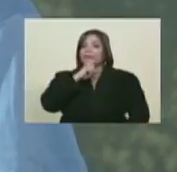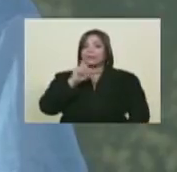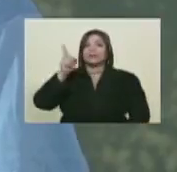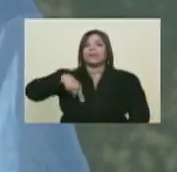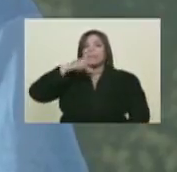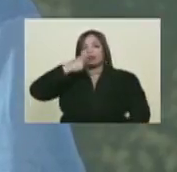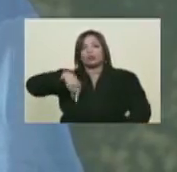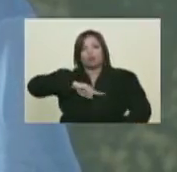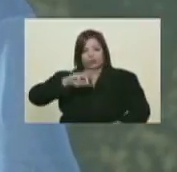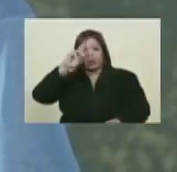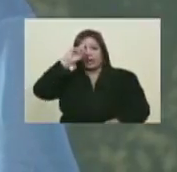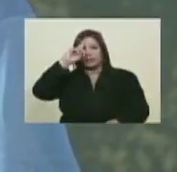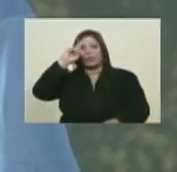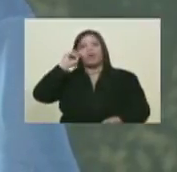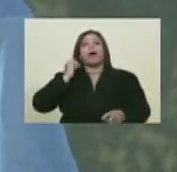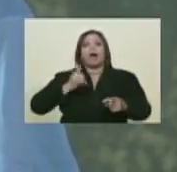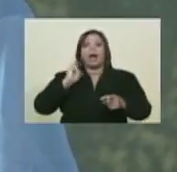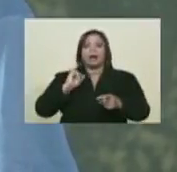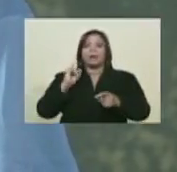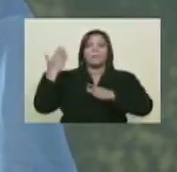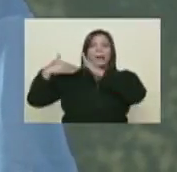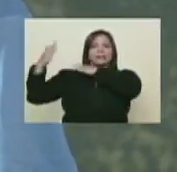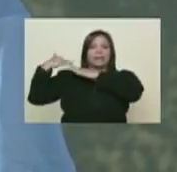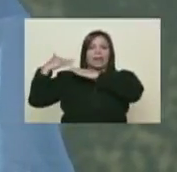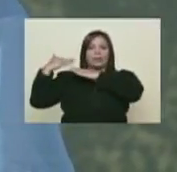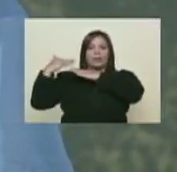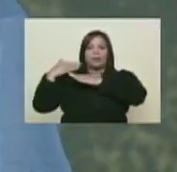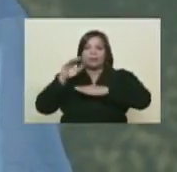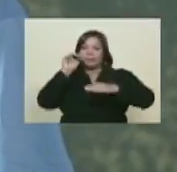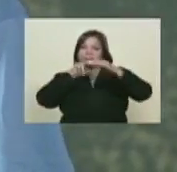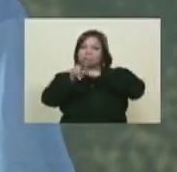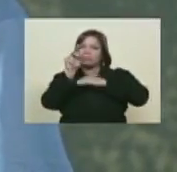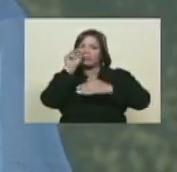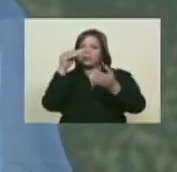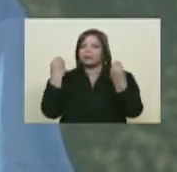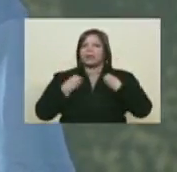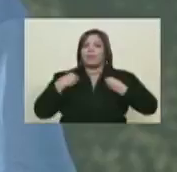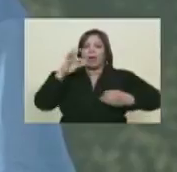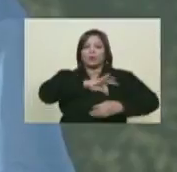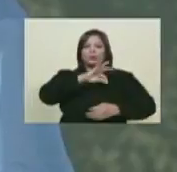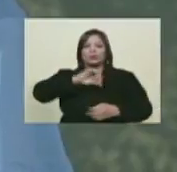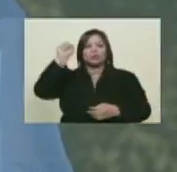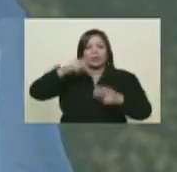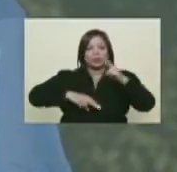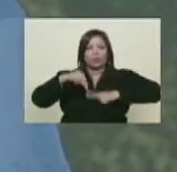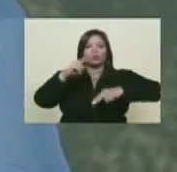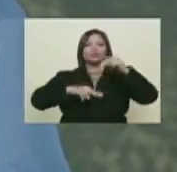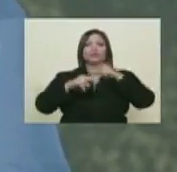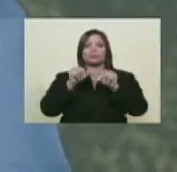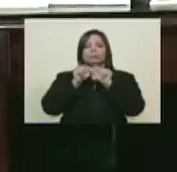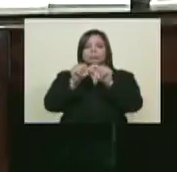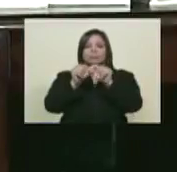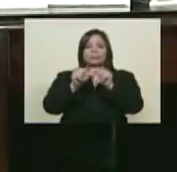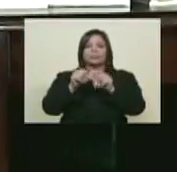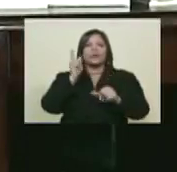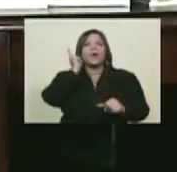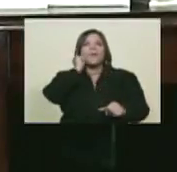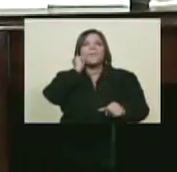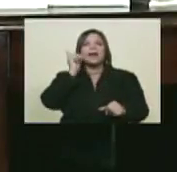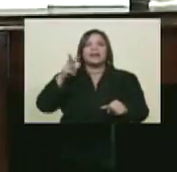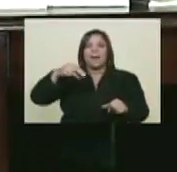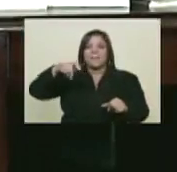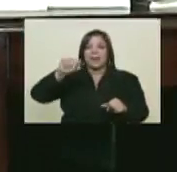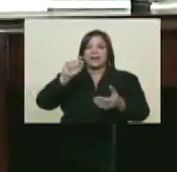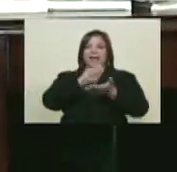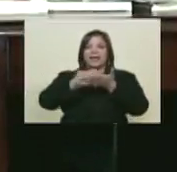tenemos razones de sobra viendo el pasado para continuar trabajando por el socialismo y construyéndonos. Mira, María García, a través de